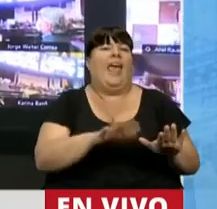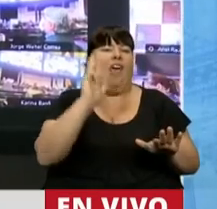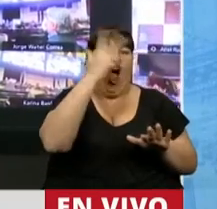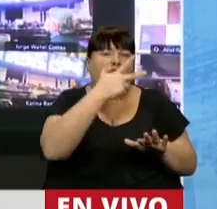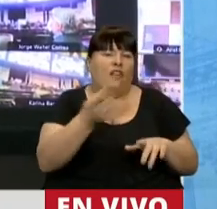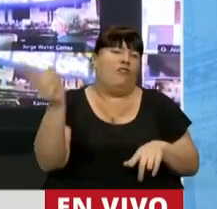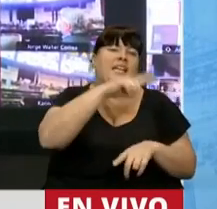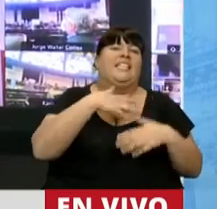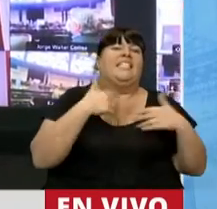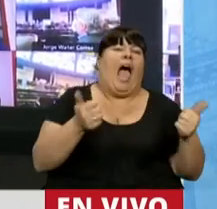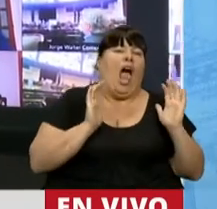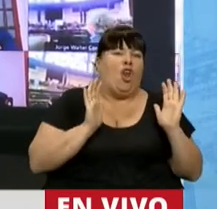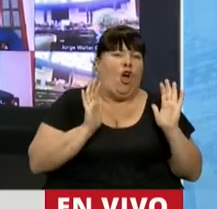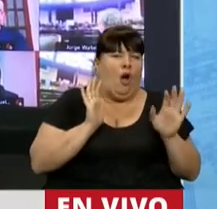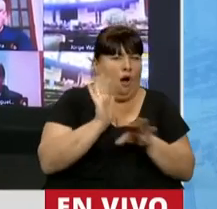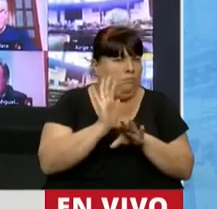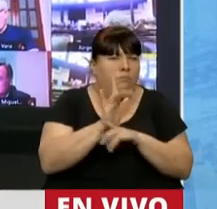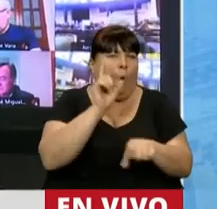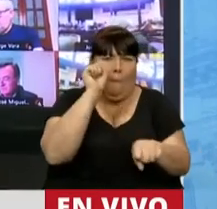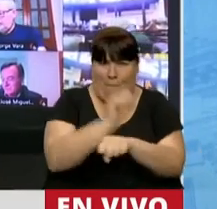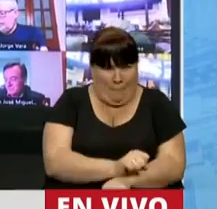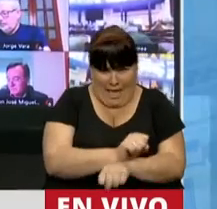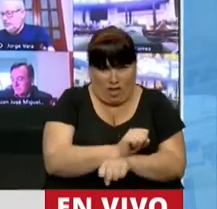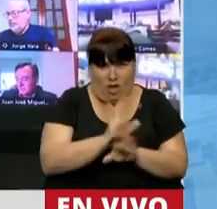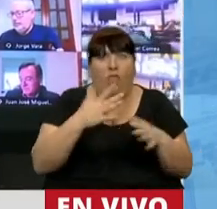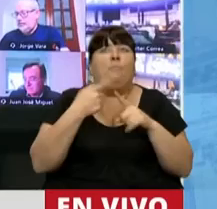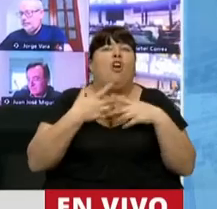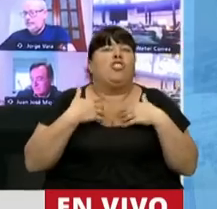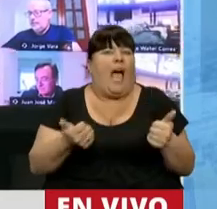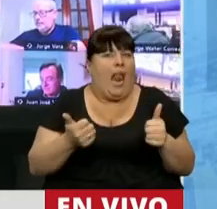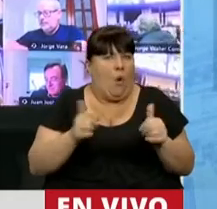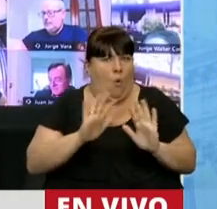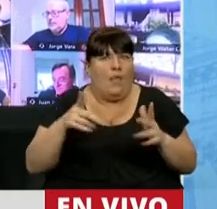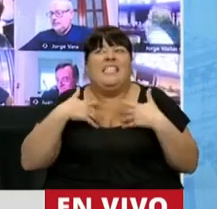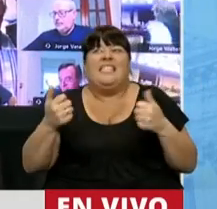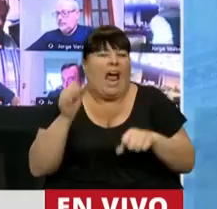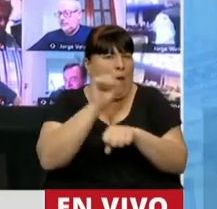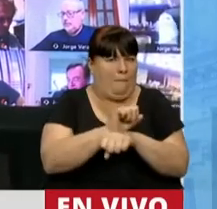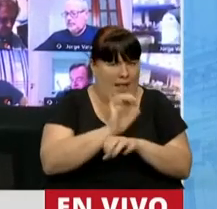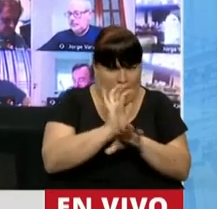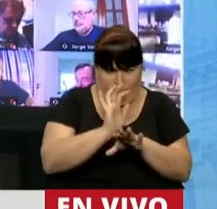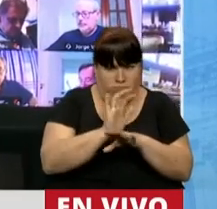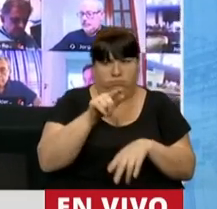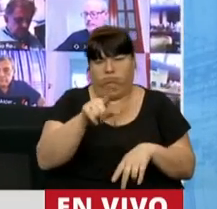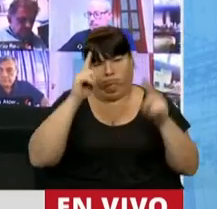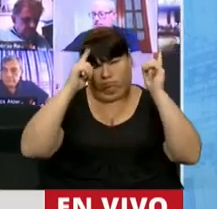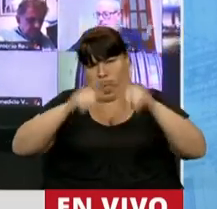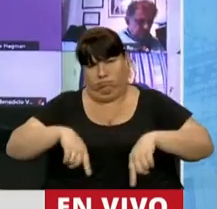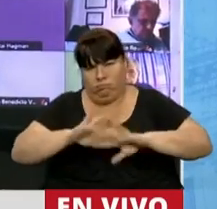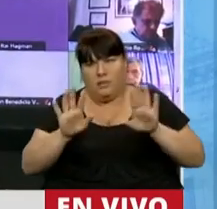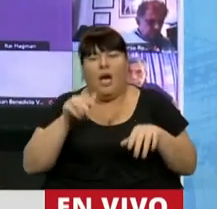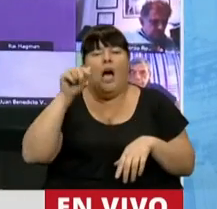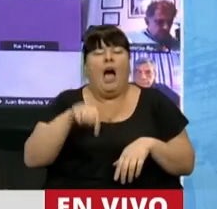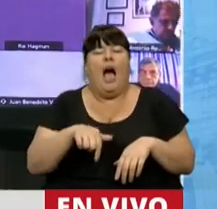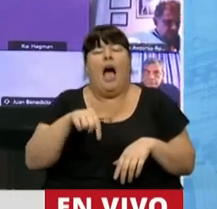a la vuelta sanos. O sea, la cárcel sanitaria de los sanos. Algo que realmente es descabellado. Ahora